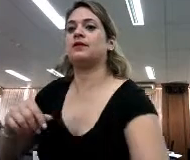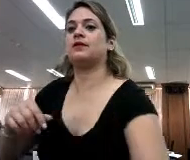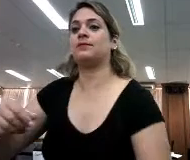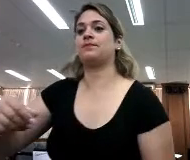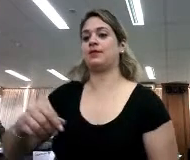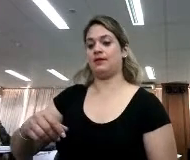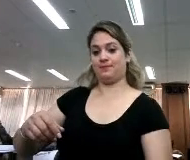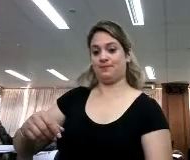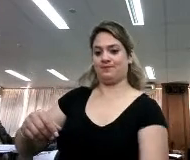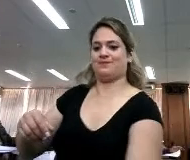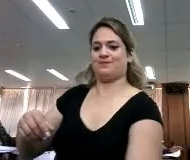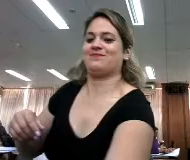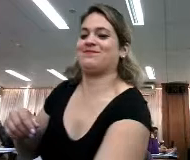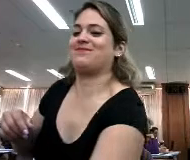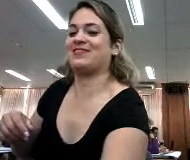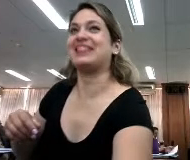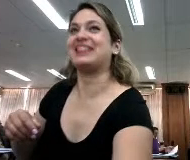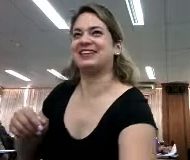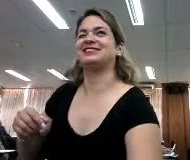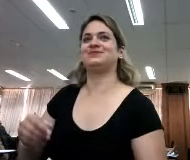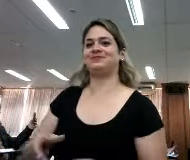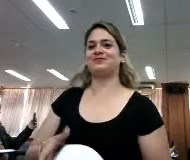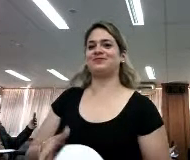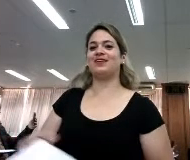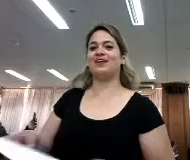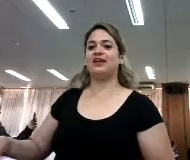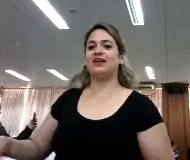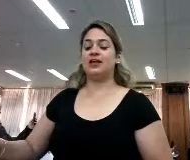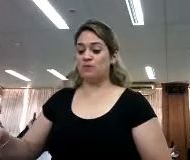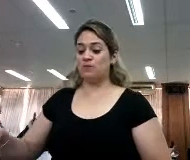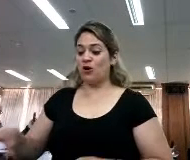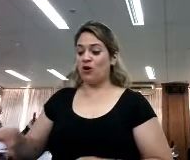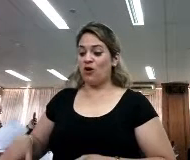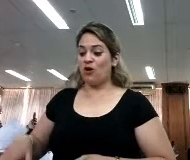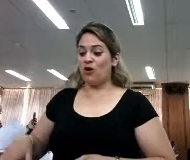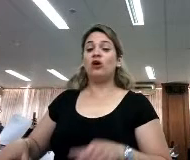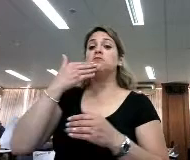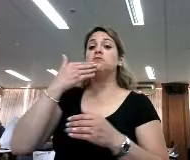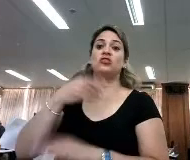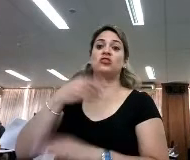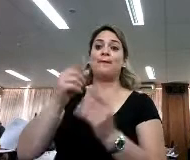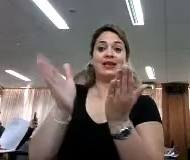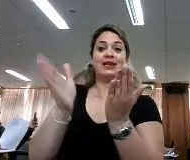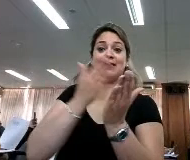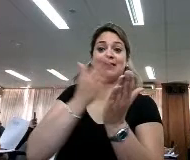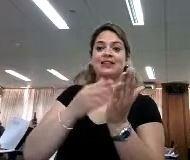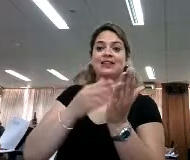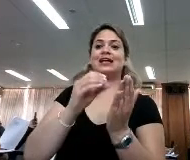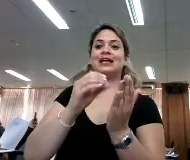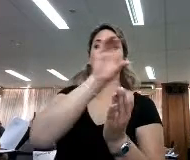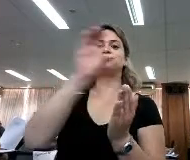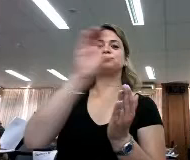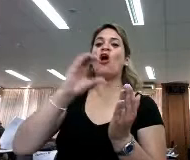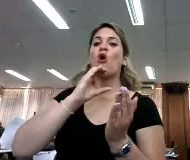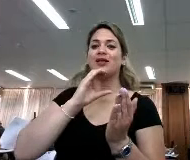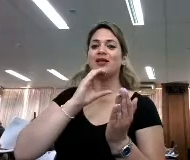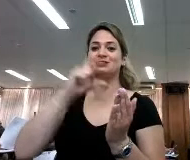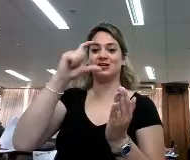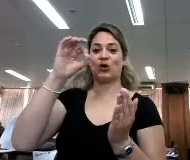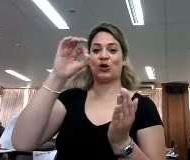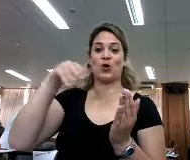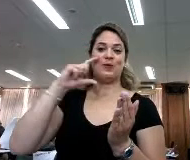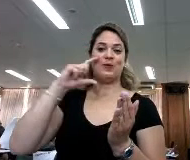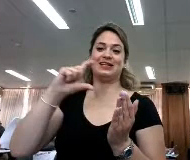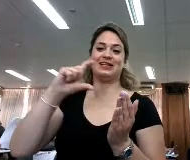yo mismo no me consideraba lector, entonces esta también es mutabilidad y además cómics que también se van al electrónico.